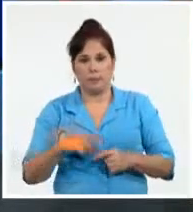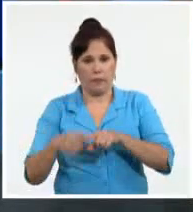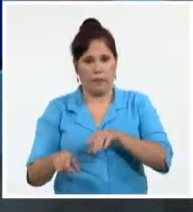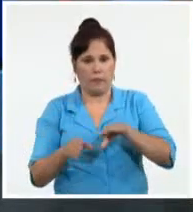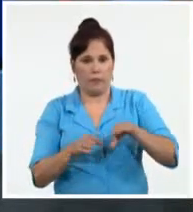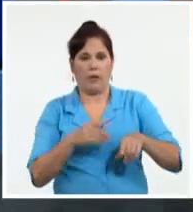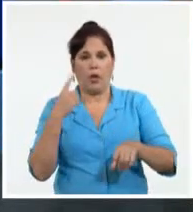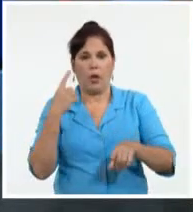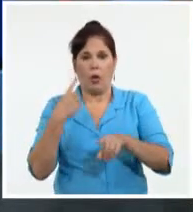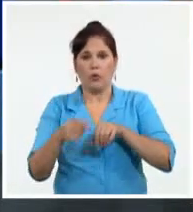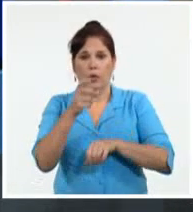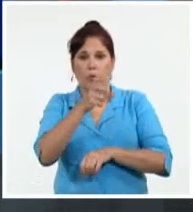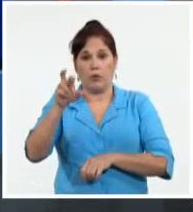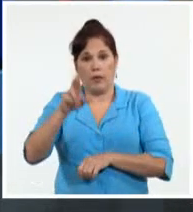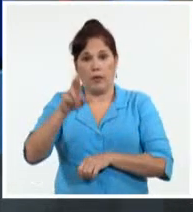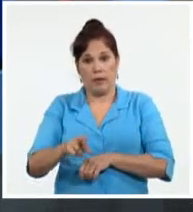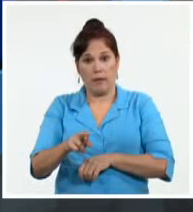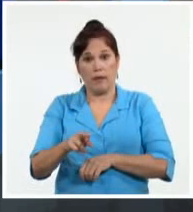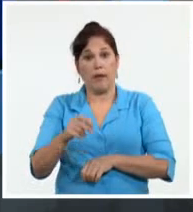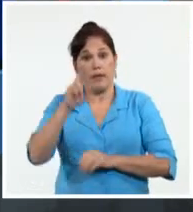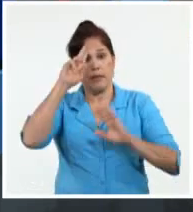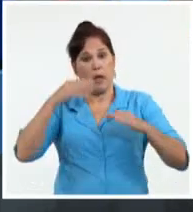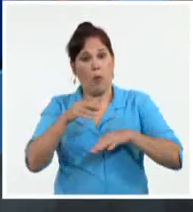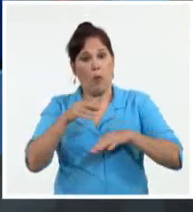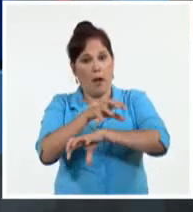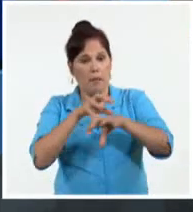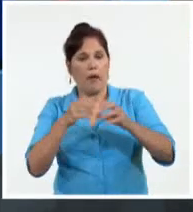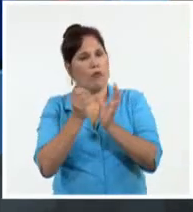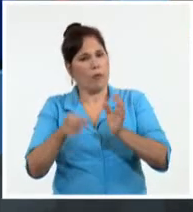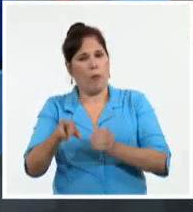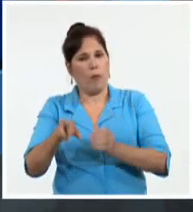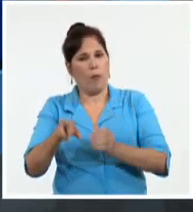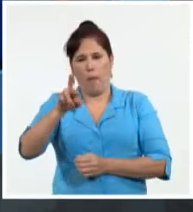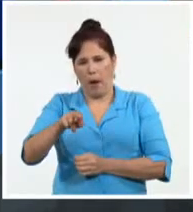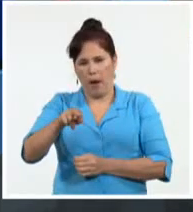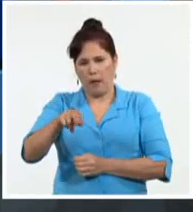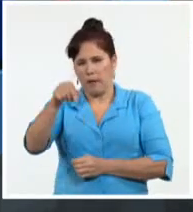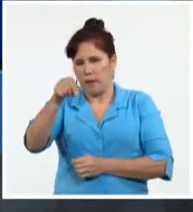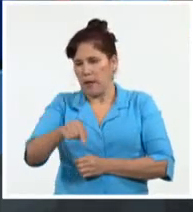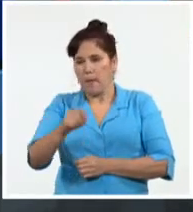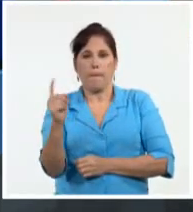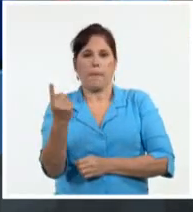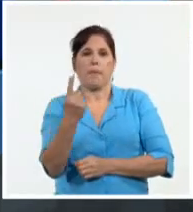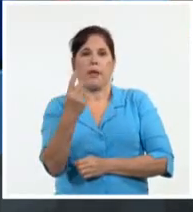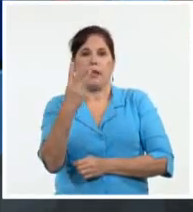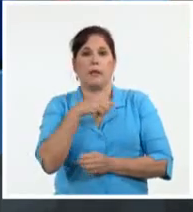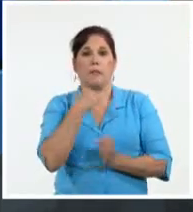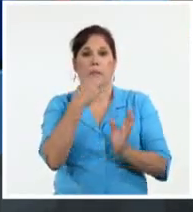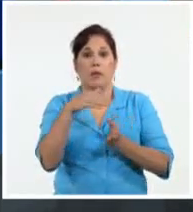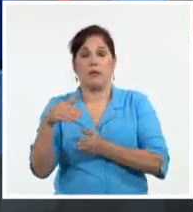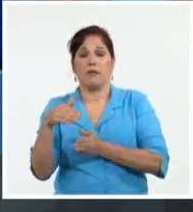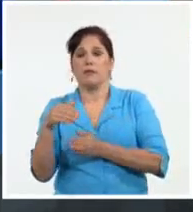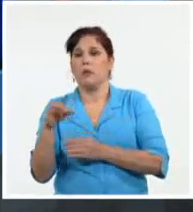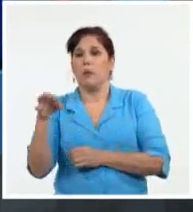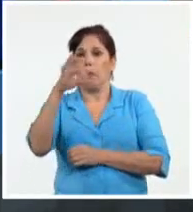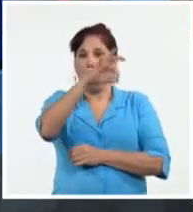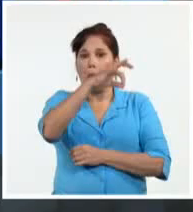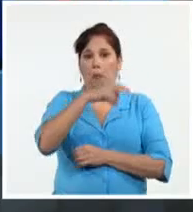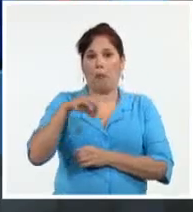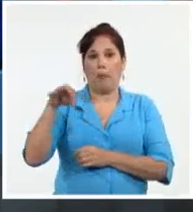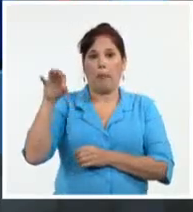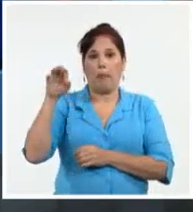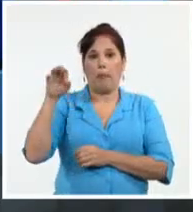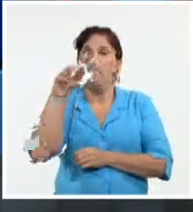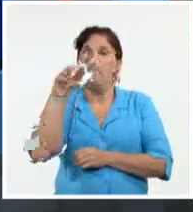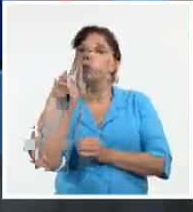Pasamos a Costa Rica. El Servicio Nacional de Salud Animal confirmó este martes la detección de los primeros tres casos de influenza aviar en Pelícanos